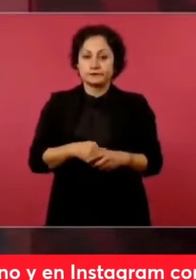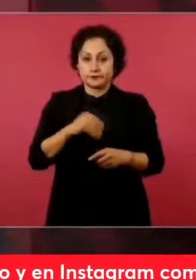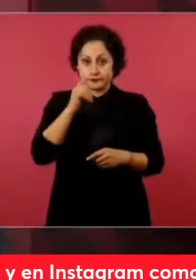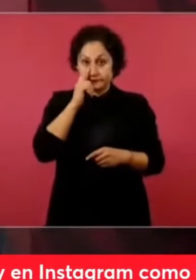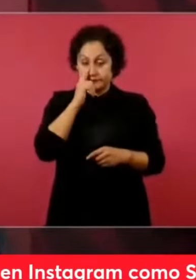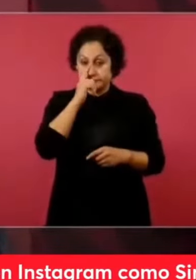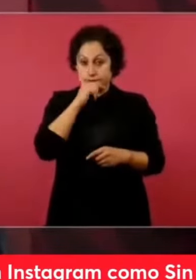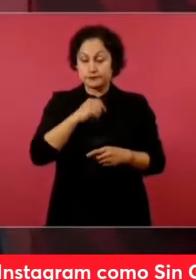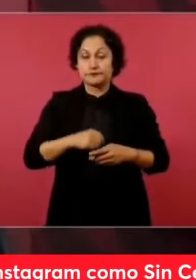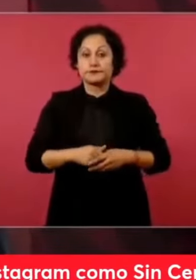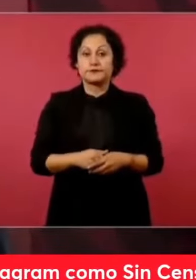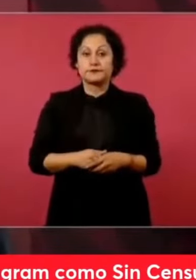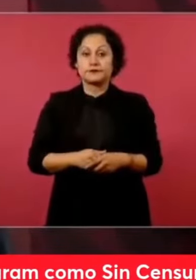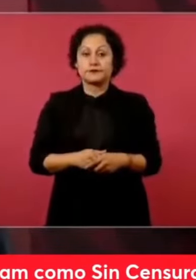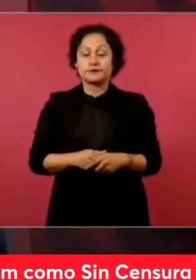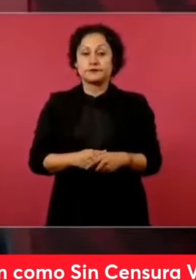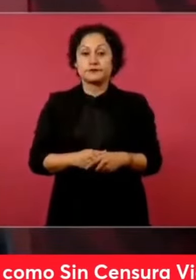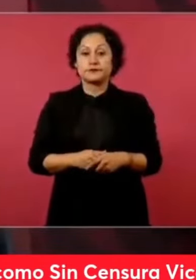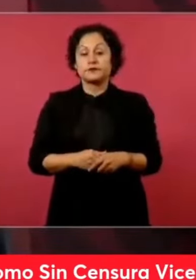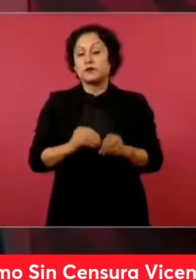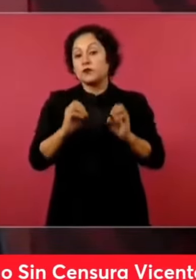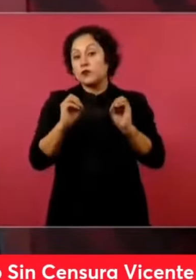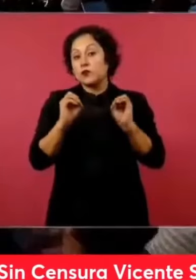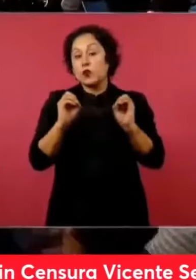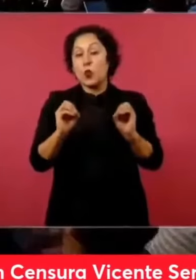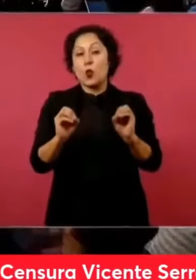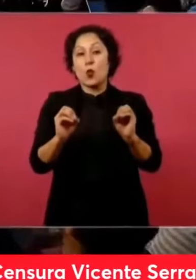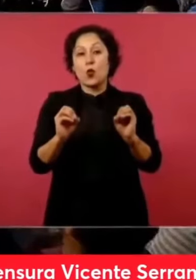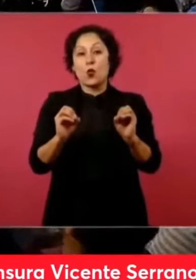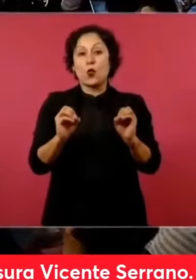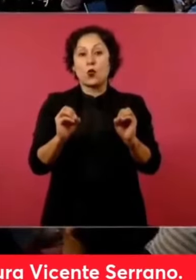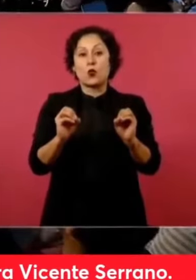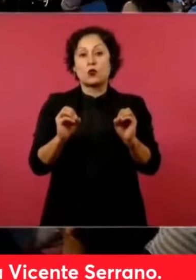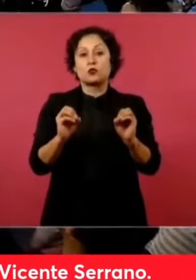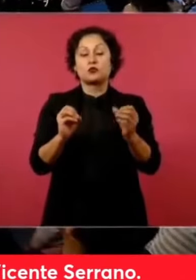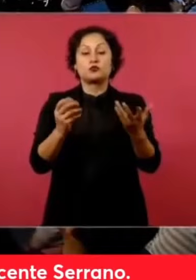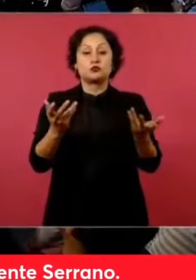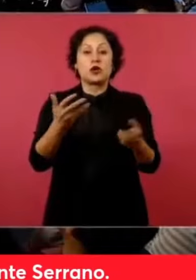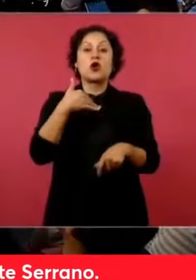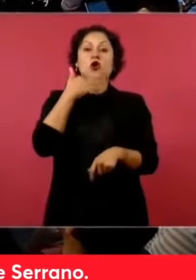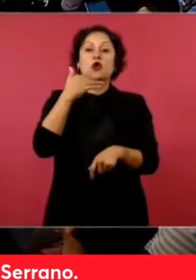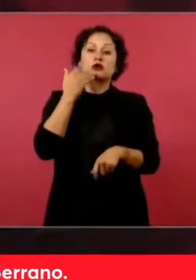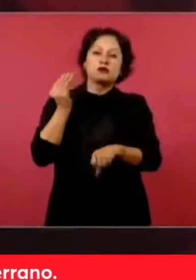para implantar la corrupción